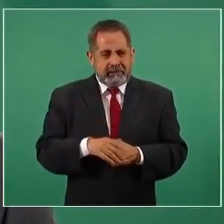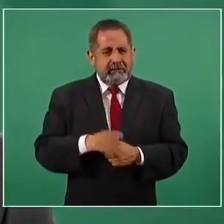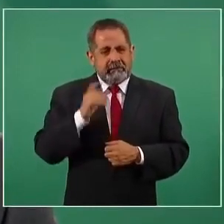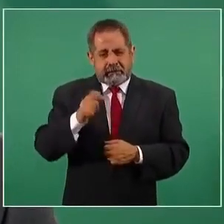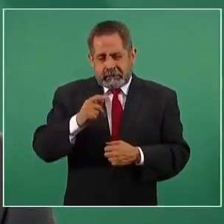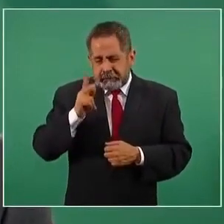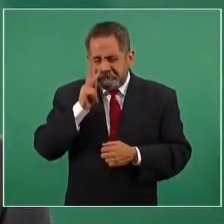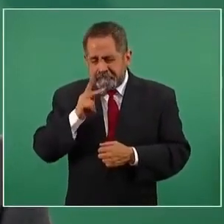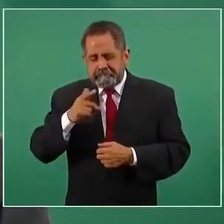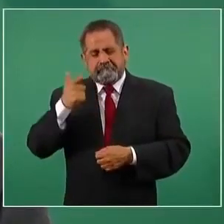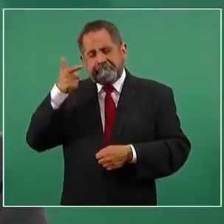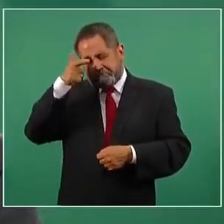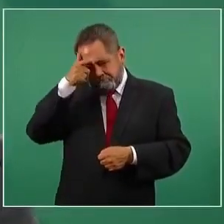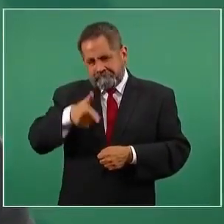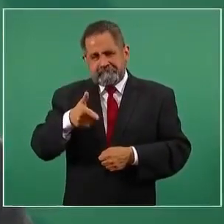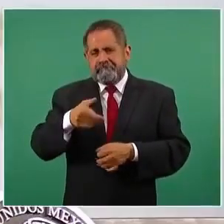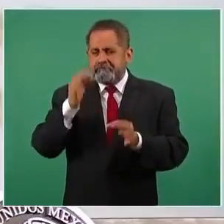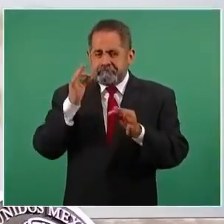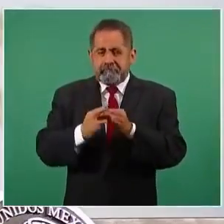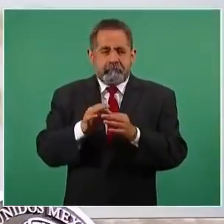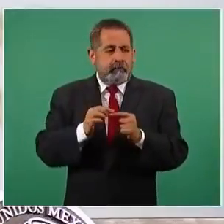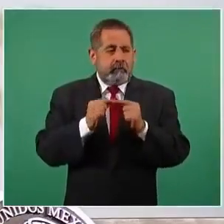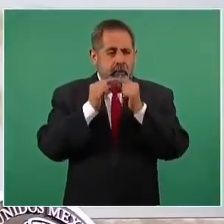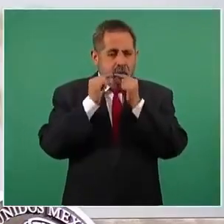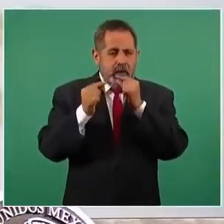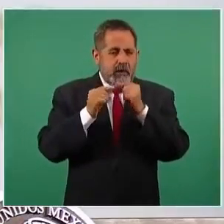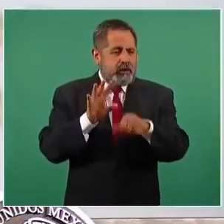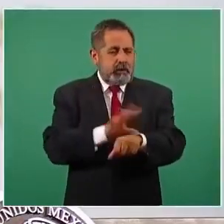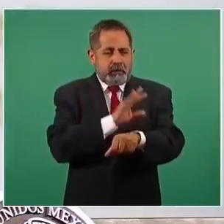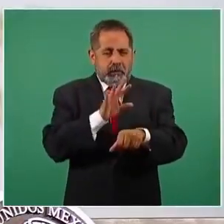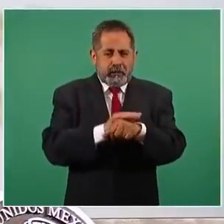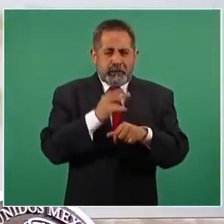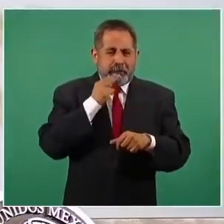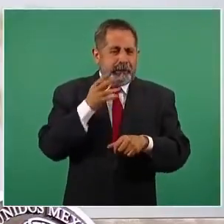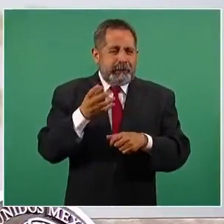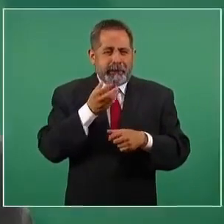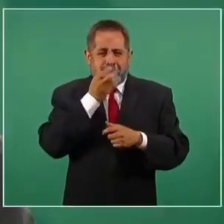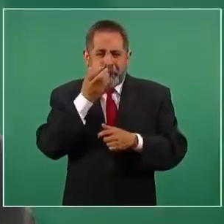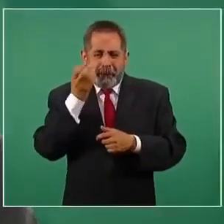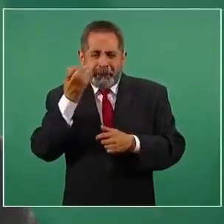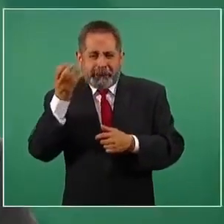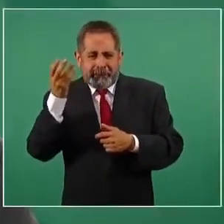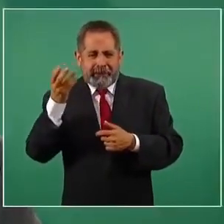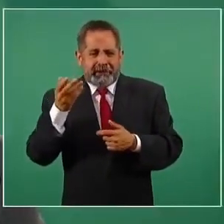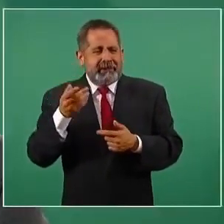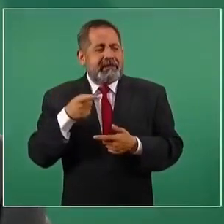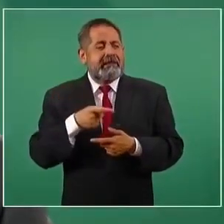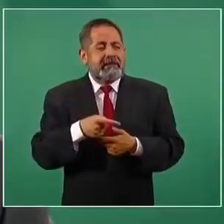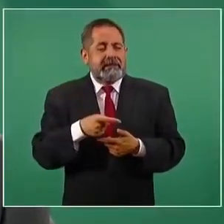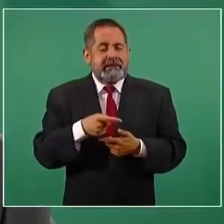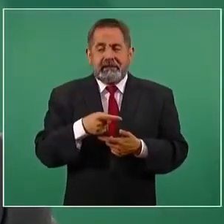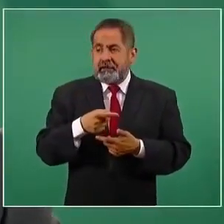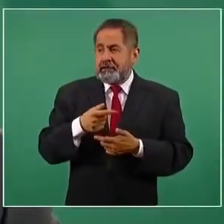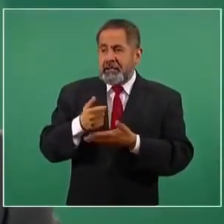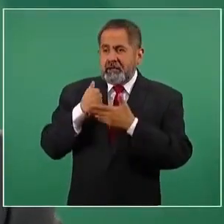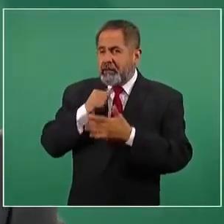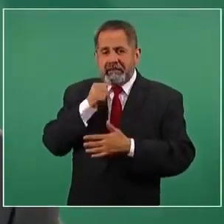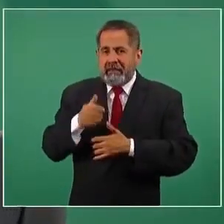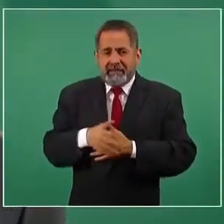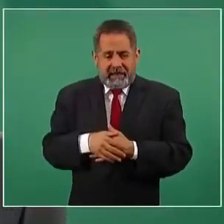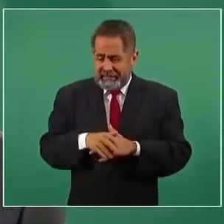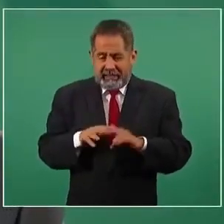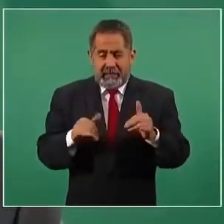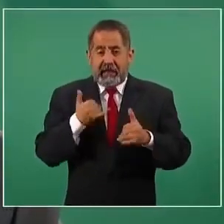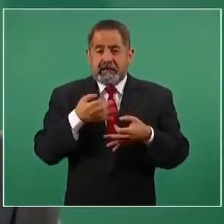consistente es que los vapeadores y los cigarrillos electrónicos no sólo no ayudan a dejar de fumar, sino que